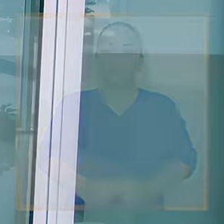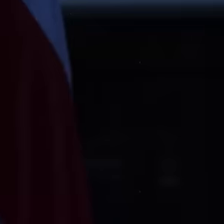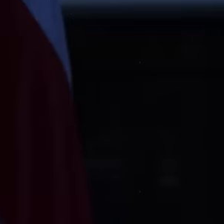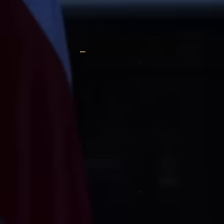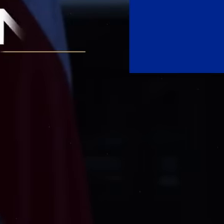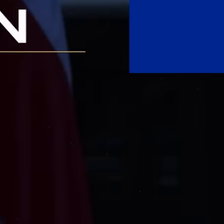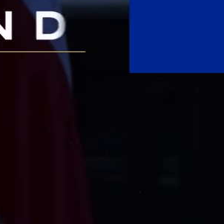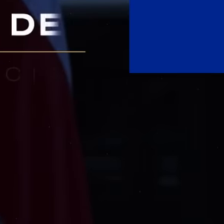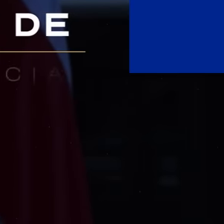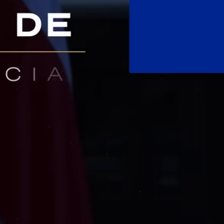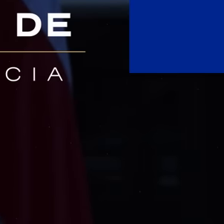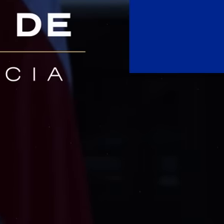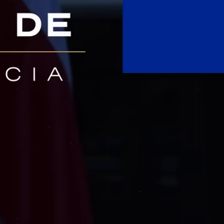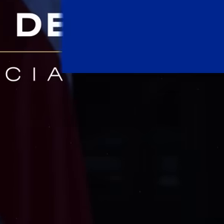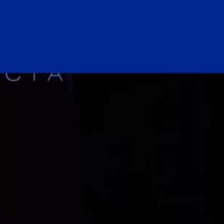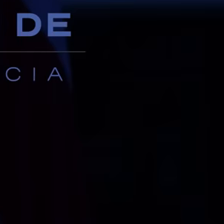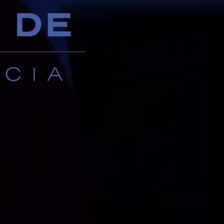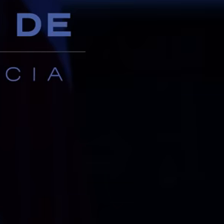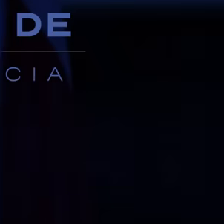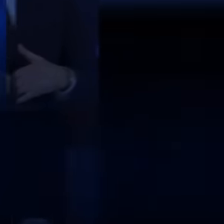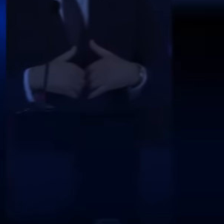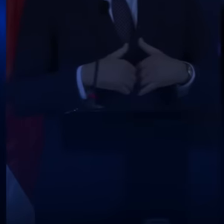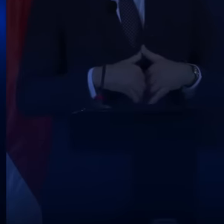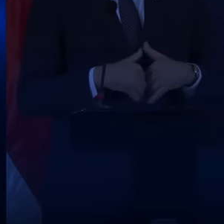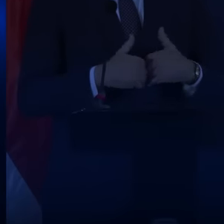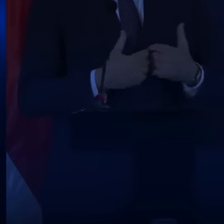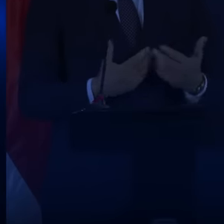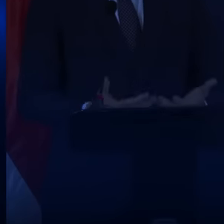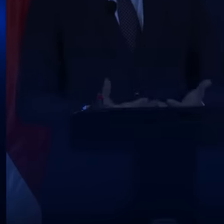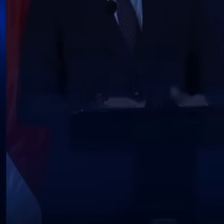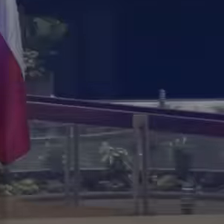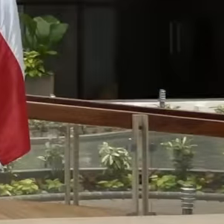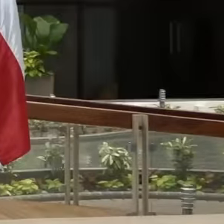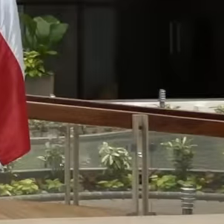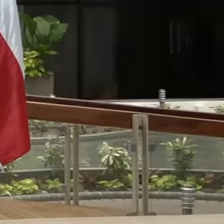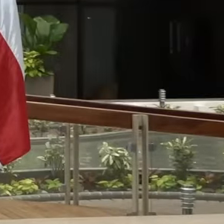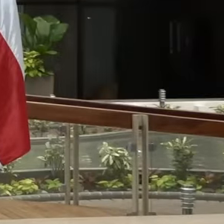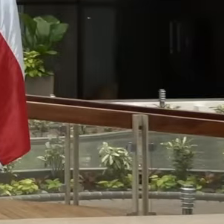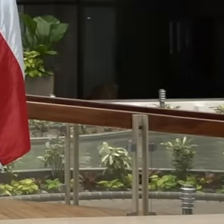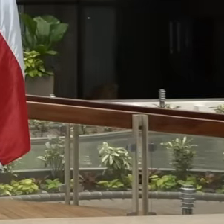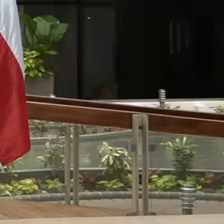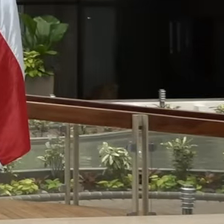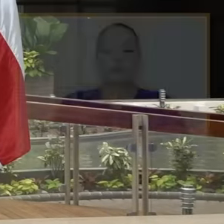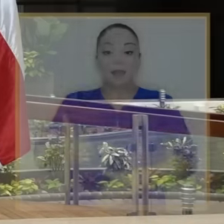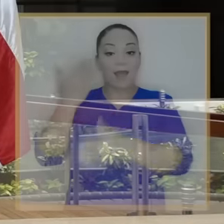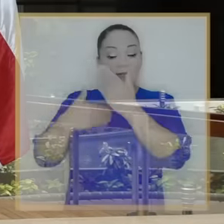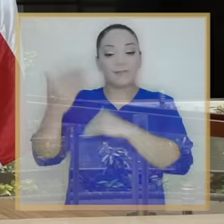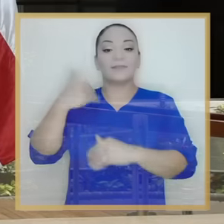población. A continuación, el resumen de la conferencia de prensa del 31 de octubre del 2023. Las instituciones del Estado están